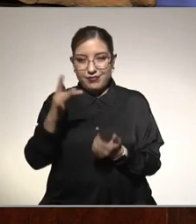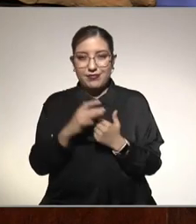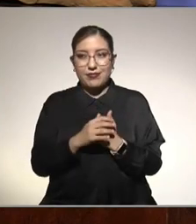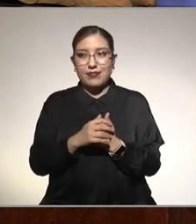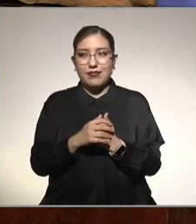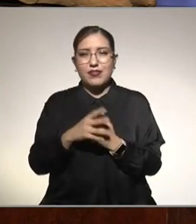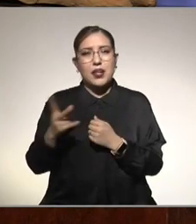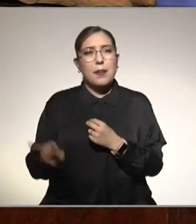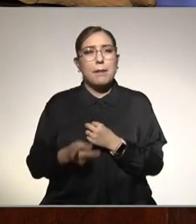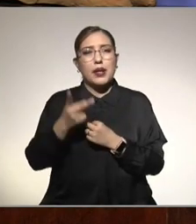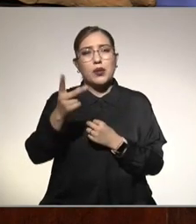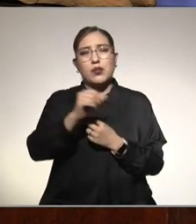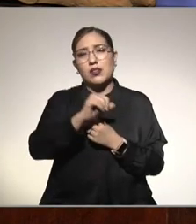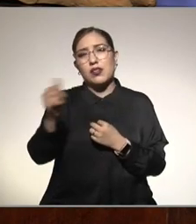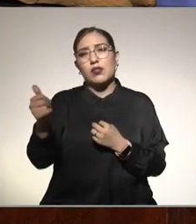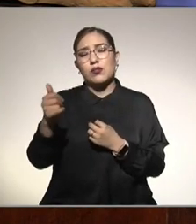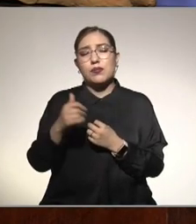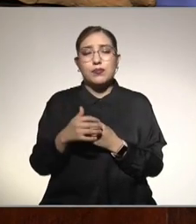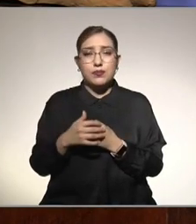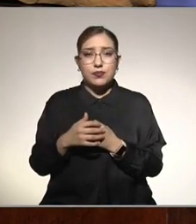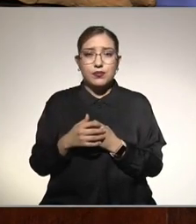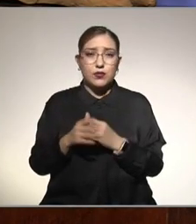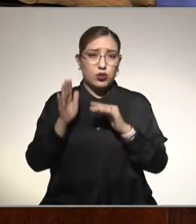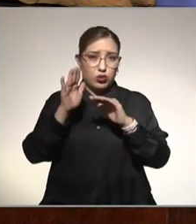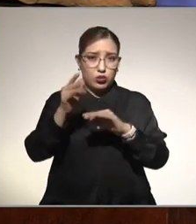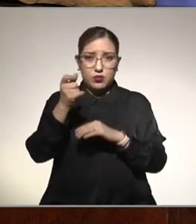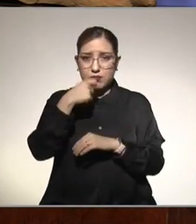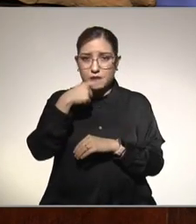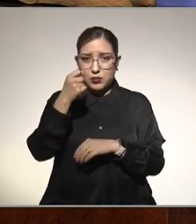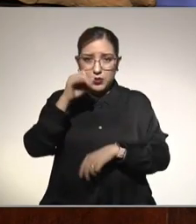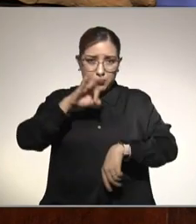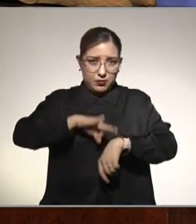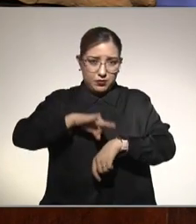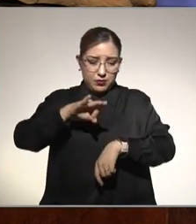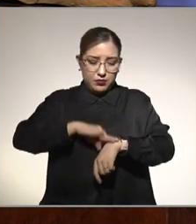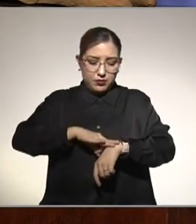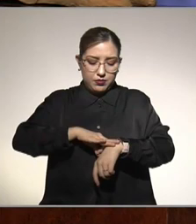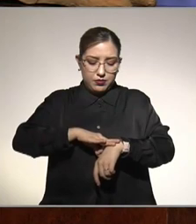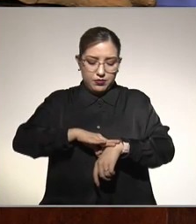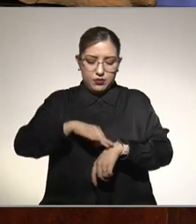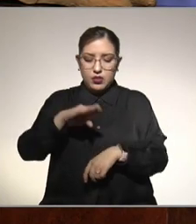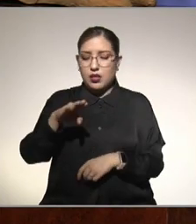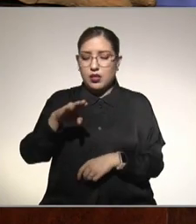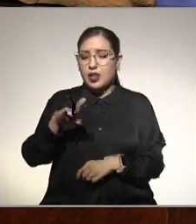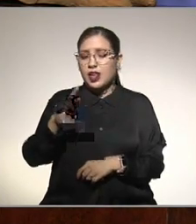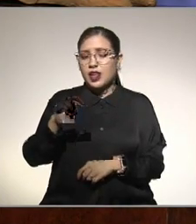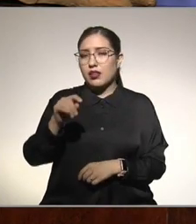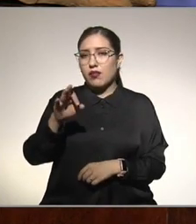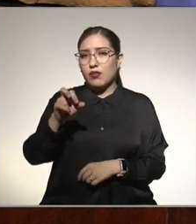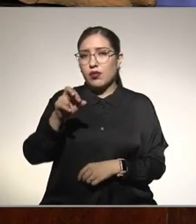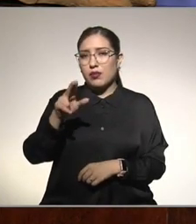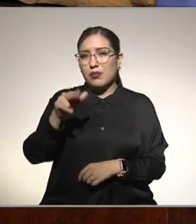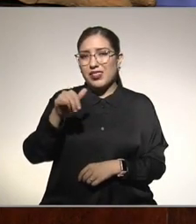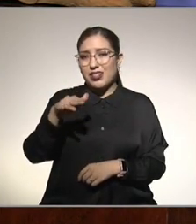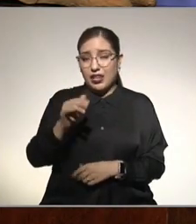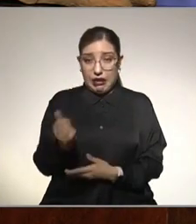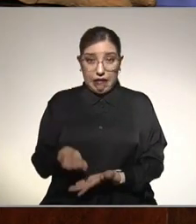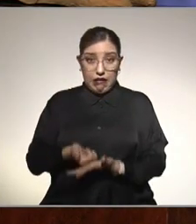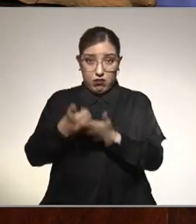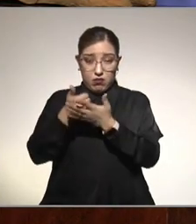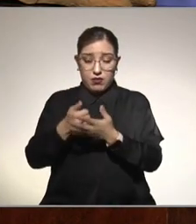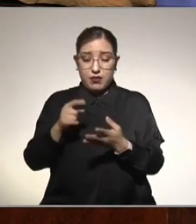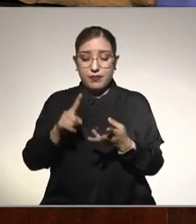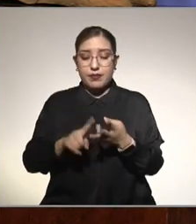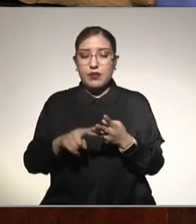nos pregunta también nuestra audiencia sobre fármacos tengo un bloque de fármacos la metformina les ayuda el ayuno intermitente